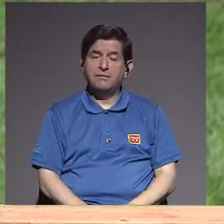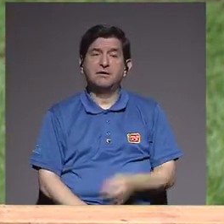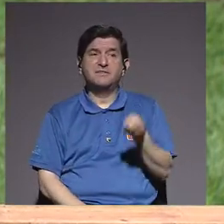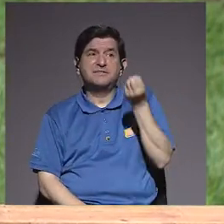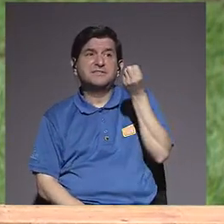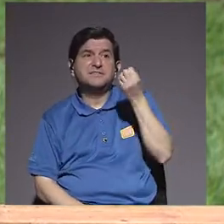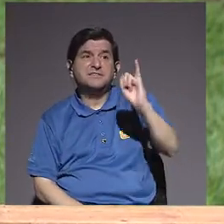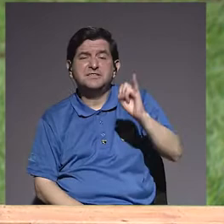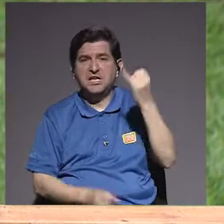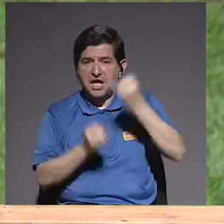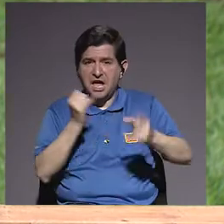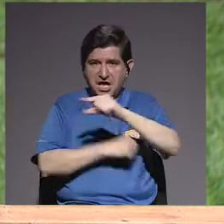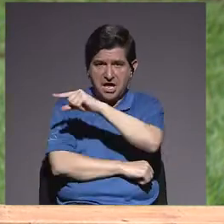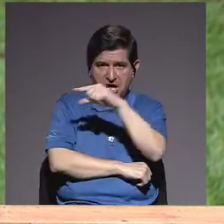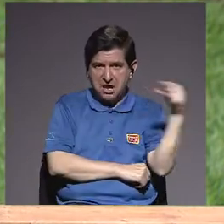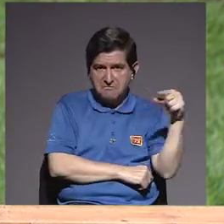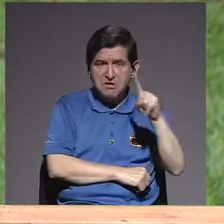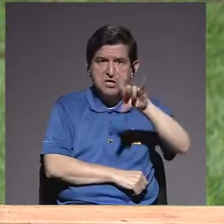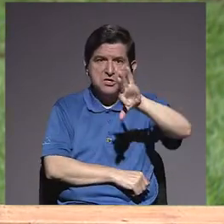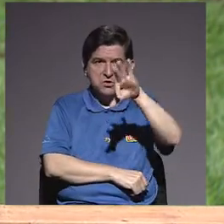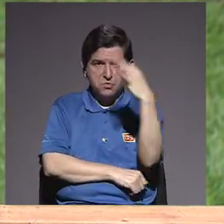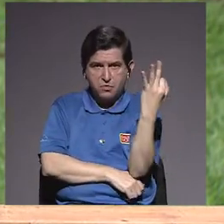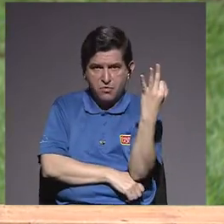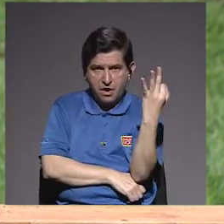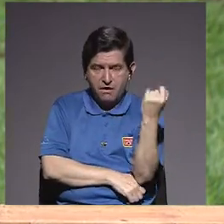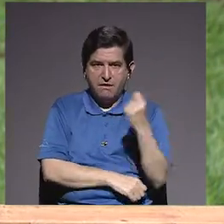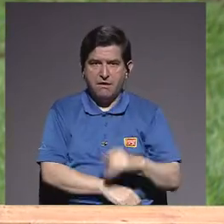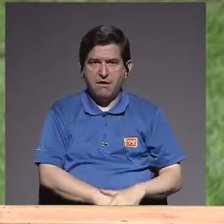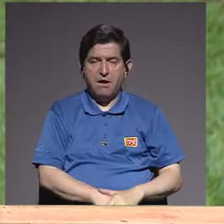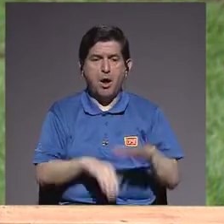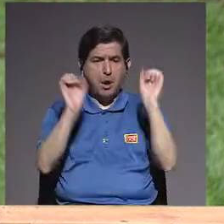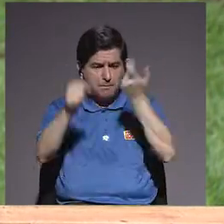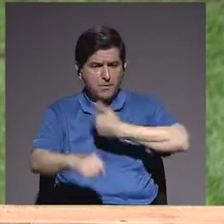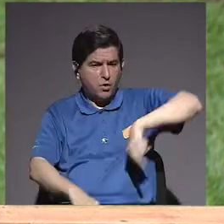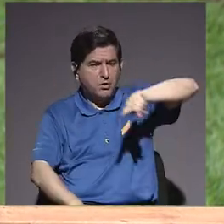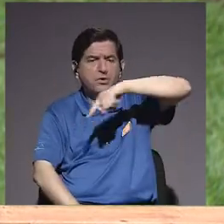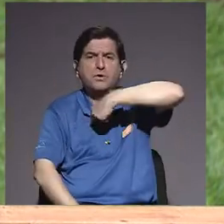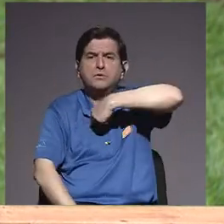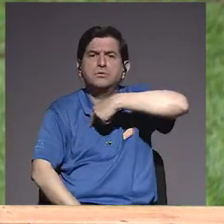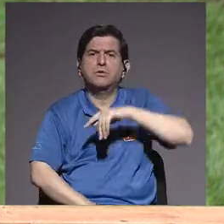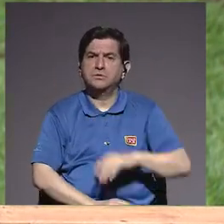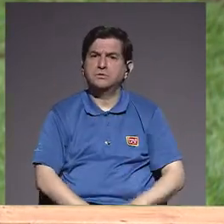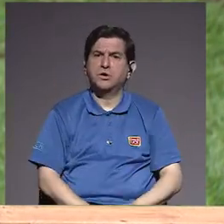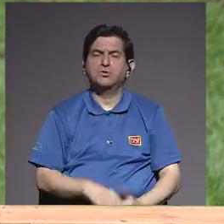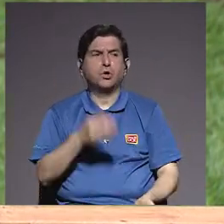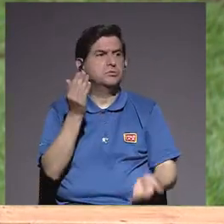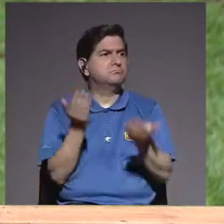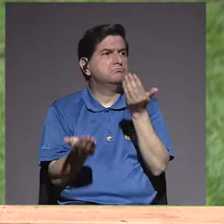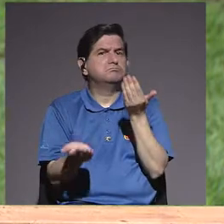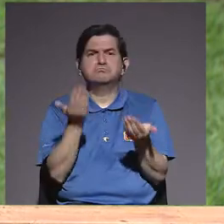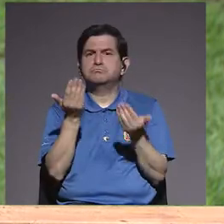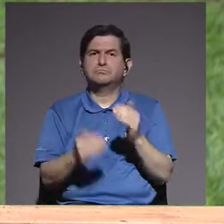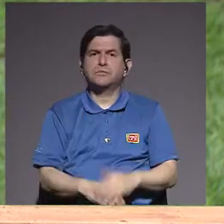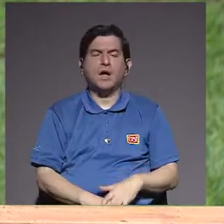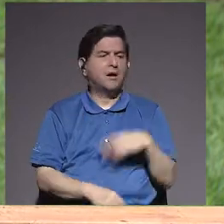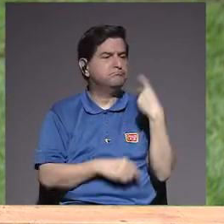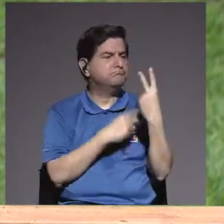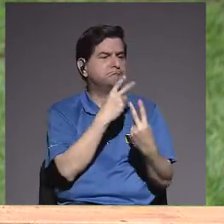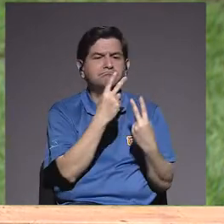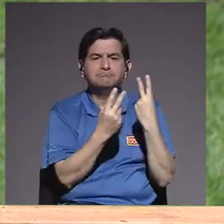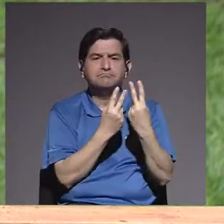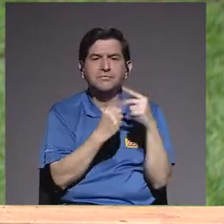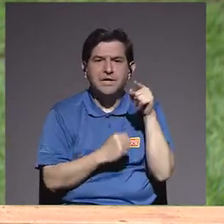si los fines de semana, de alguna manera, los podemos dar una